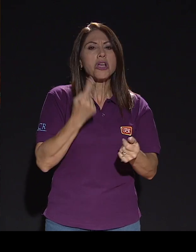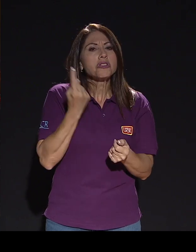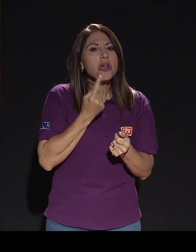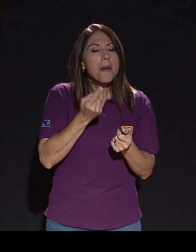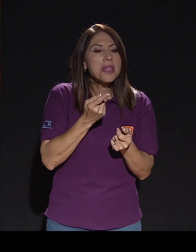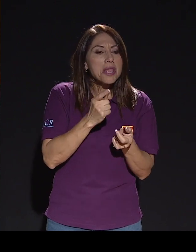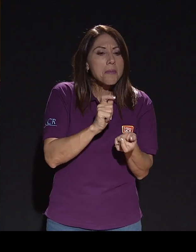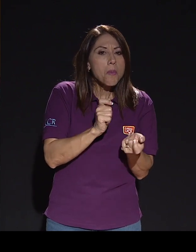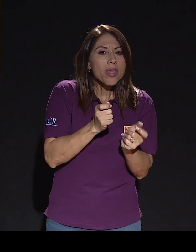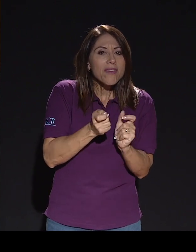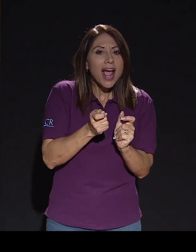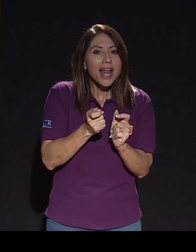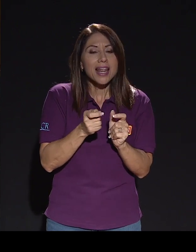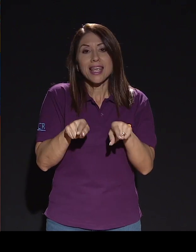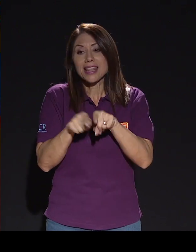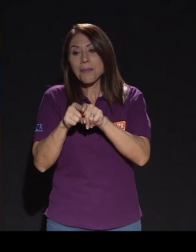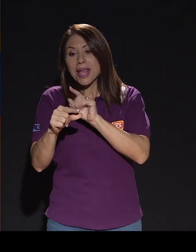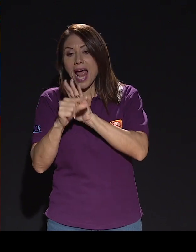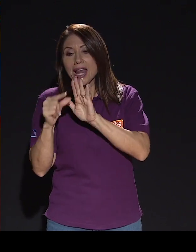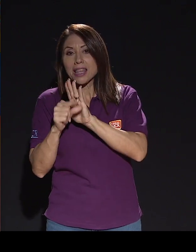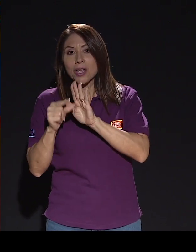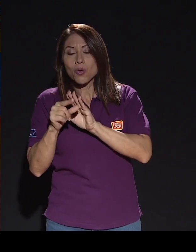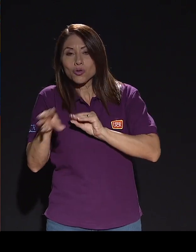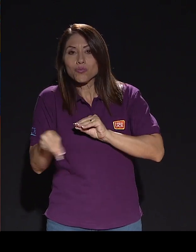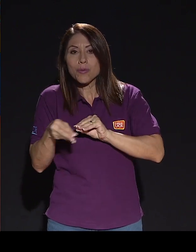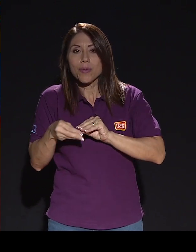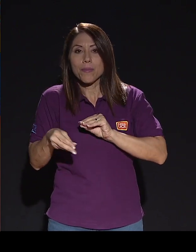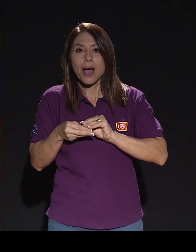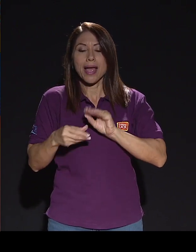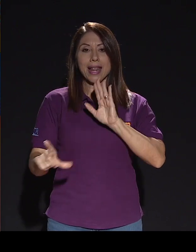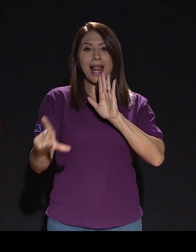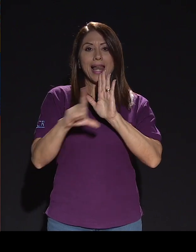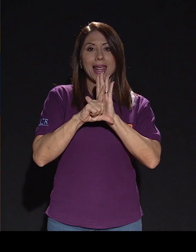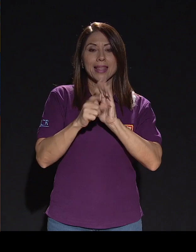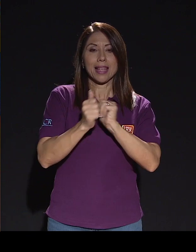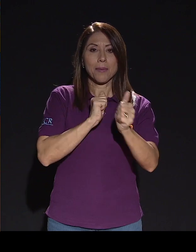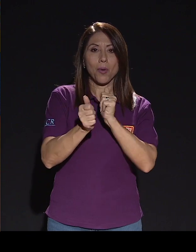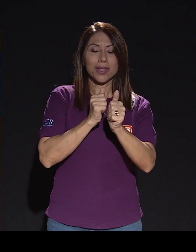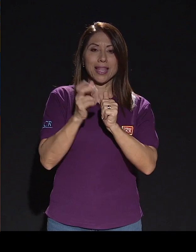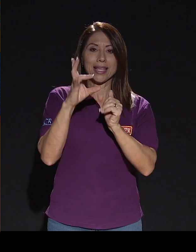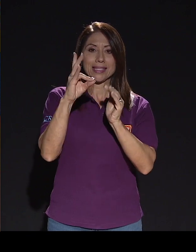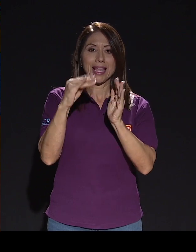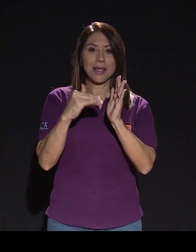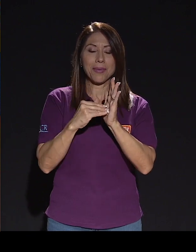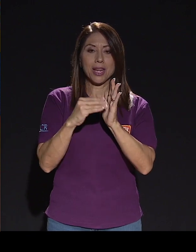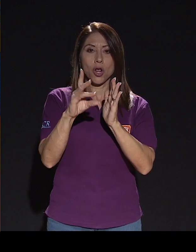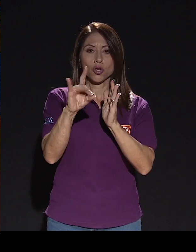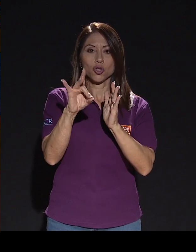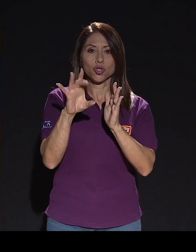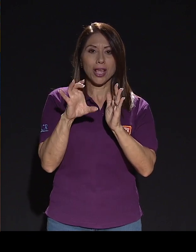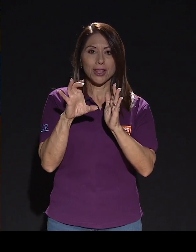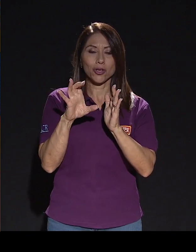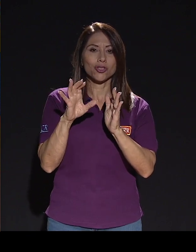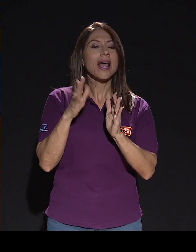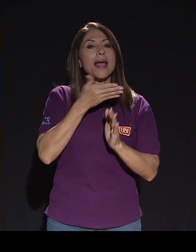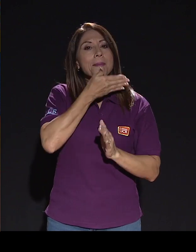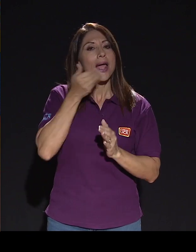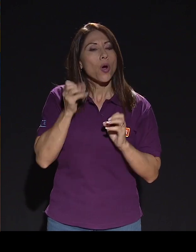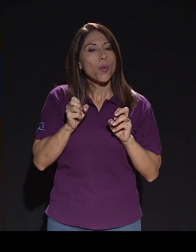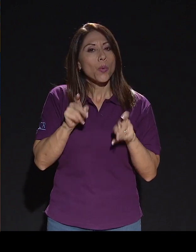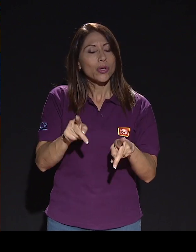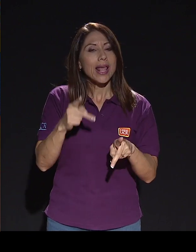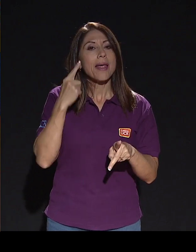artículos muy básicos en la ley del deporte, en la 7.800. Y yo creo que es la mejor opción para que ya el Comité